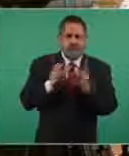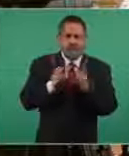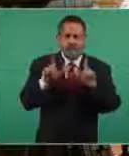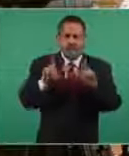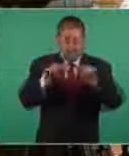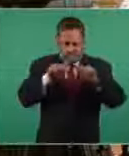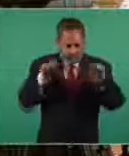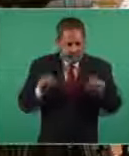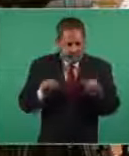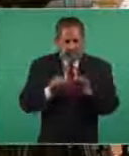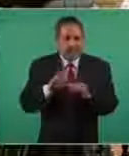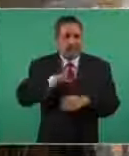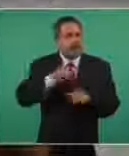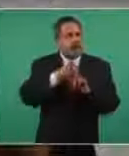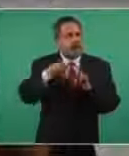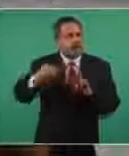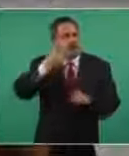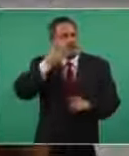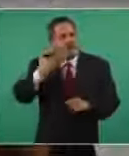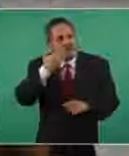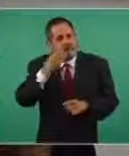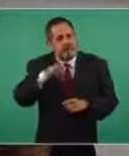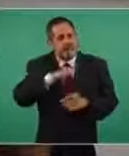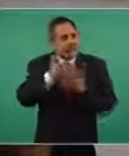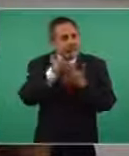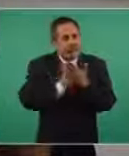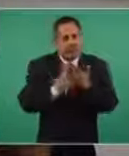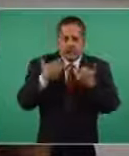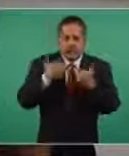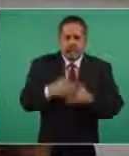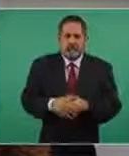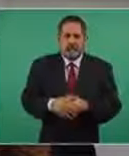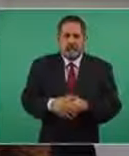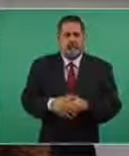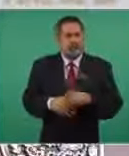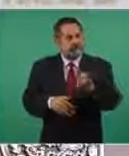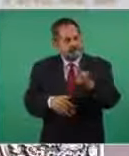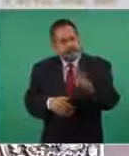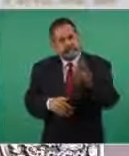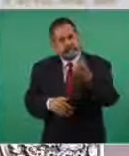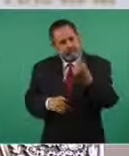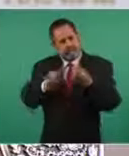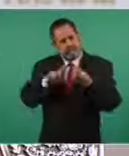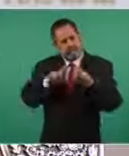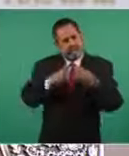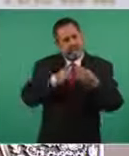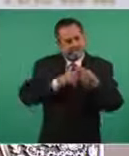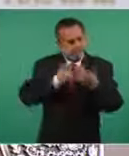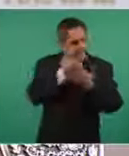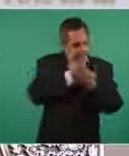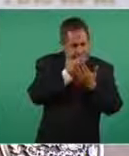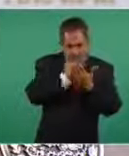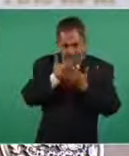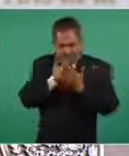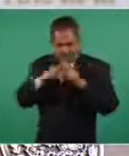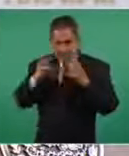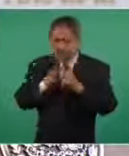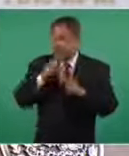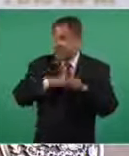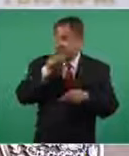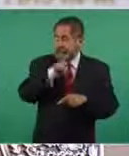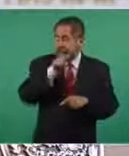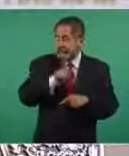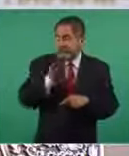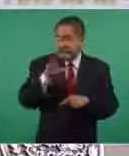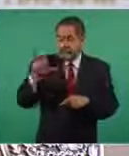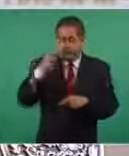registro, no hay un ordenamiento. No hay un padrón. Un padrón. Eso es lo primero que queremos resolver. Sobre todo en Baja California.